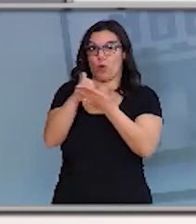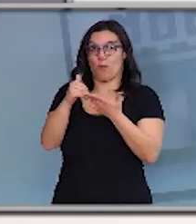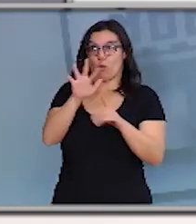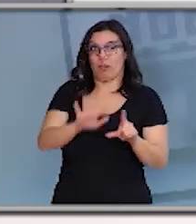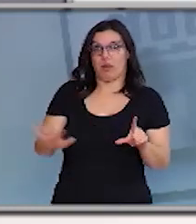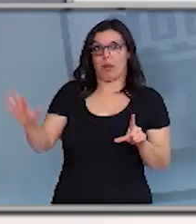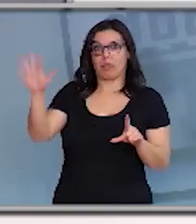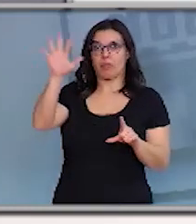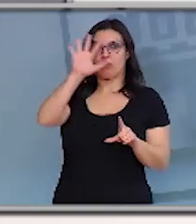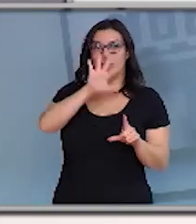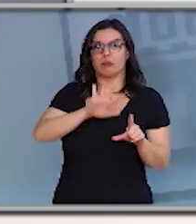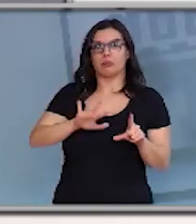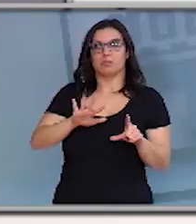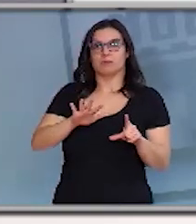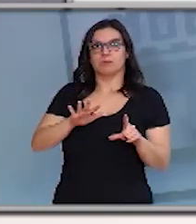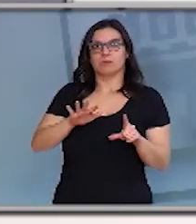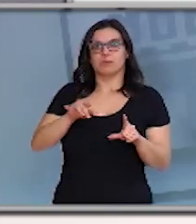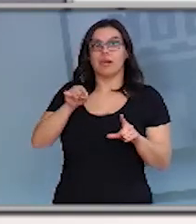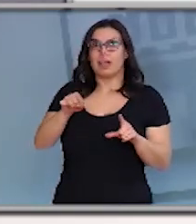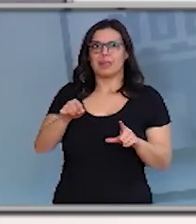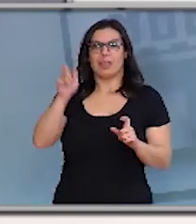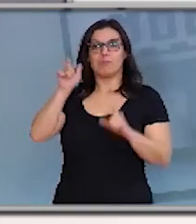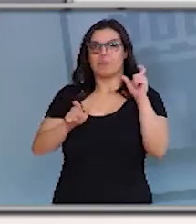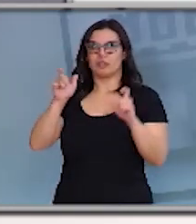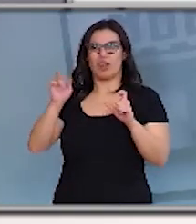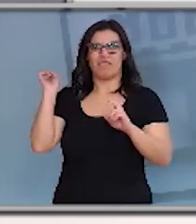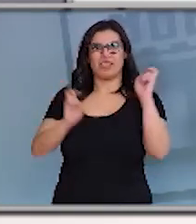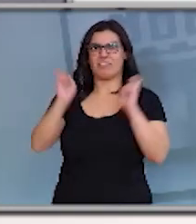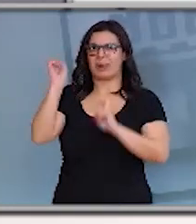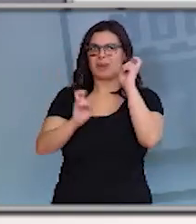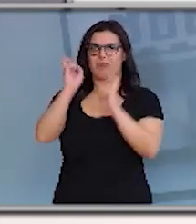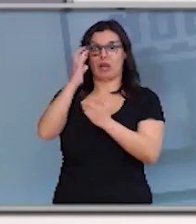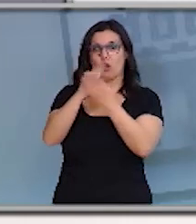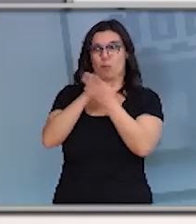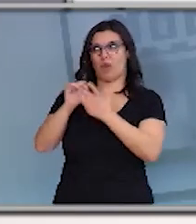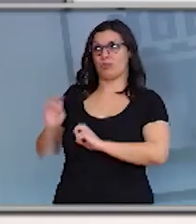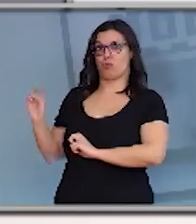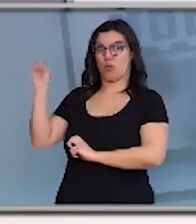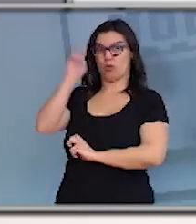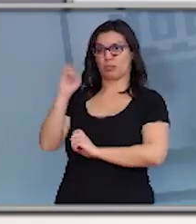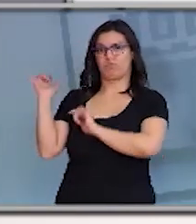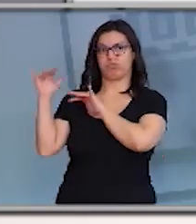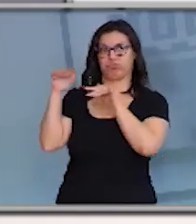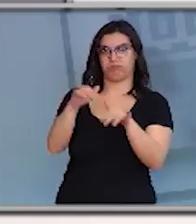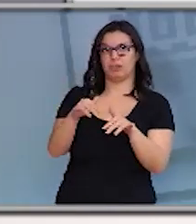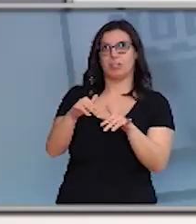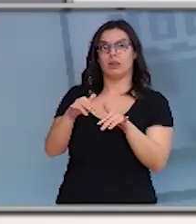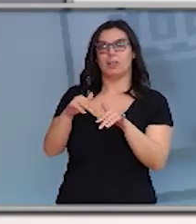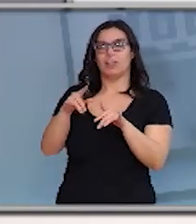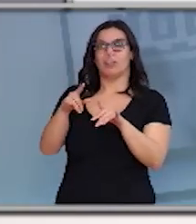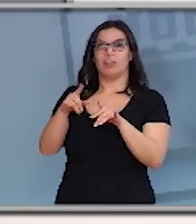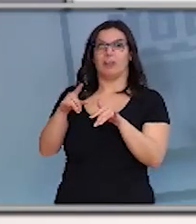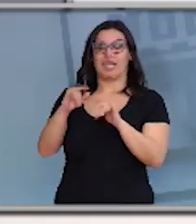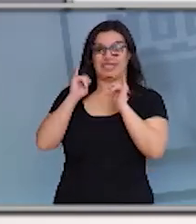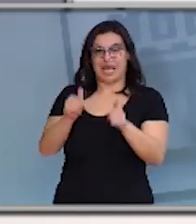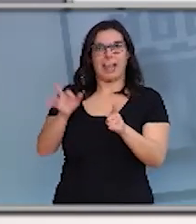Castilla e León é un lugar de chegada de persoas procedentes de outras comunidades autónomas, un sitio de moito tránsito